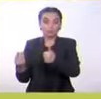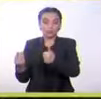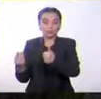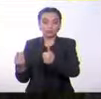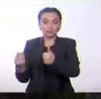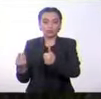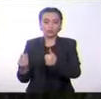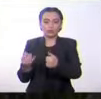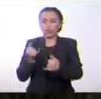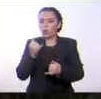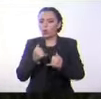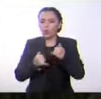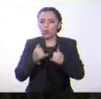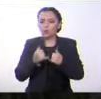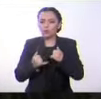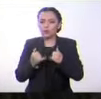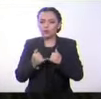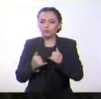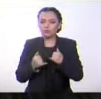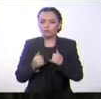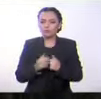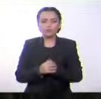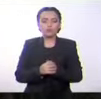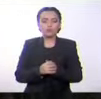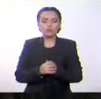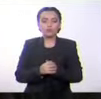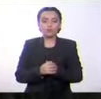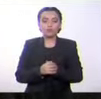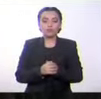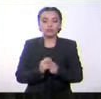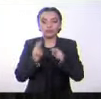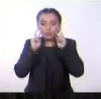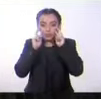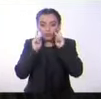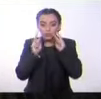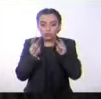la última imagen. Observa este animal.